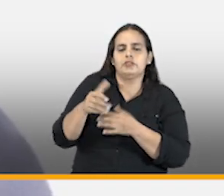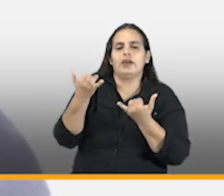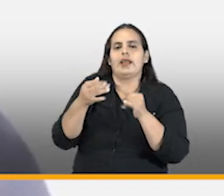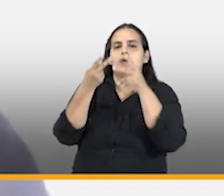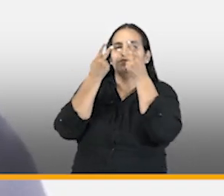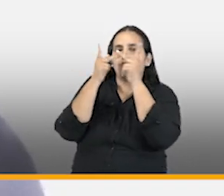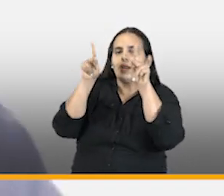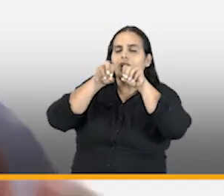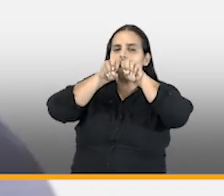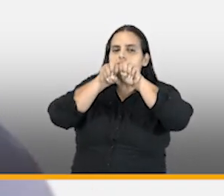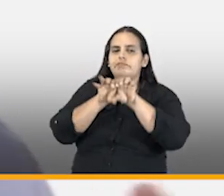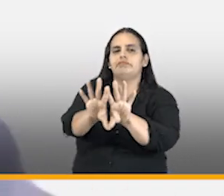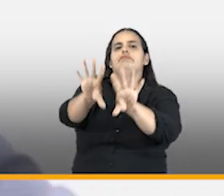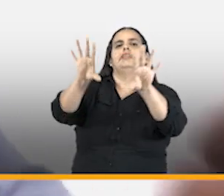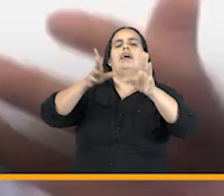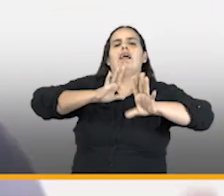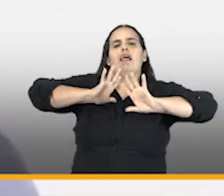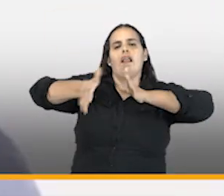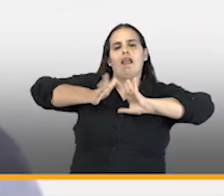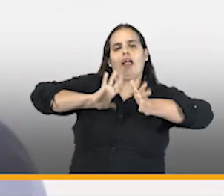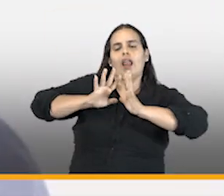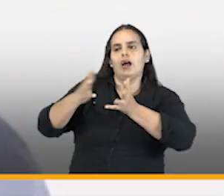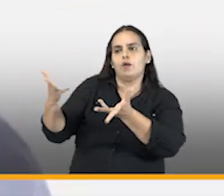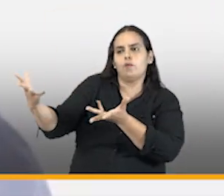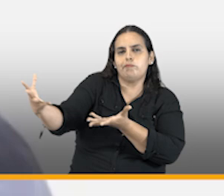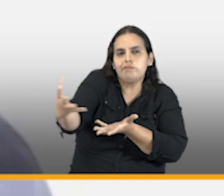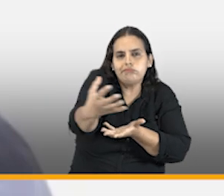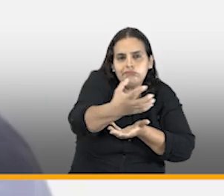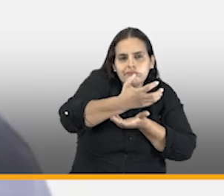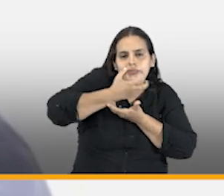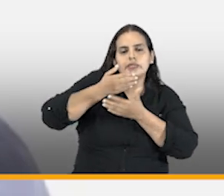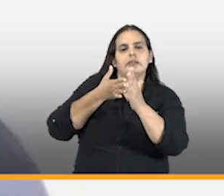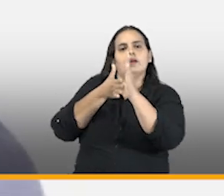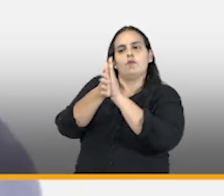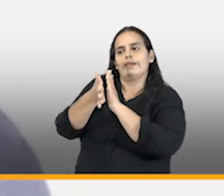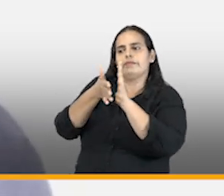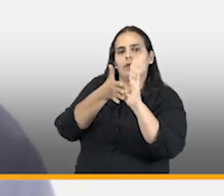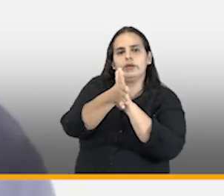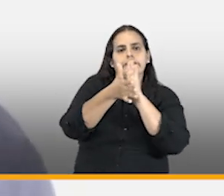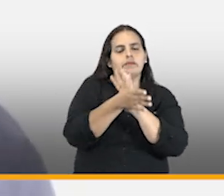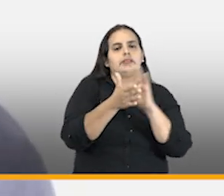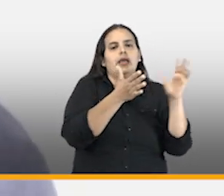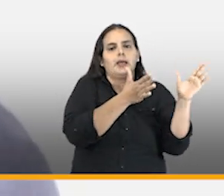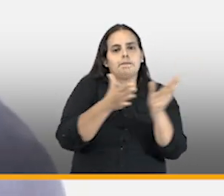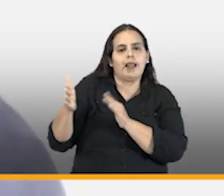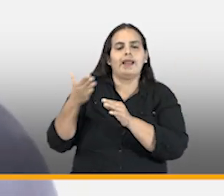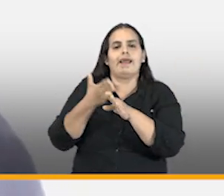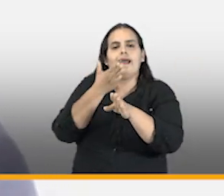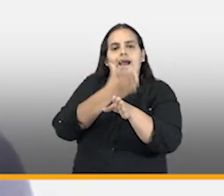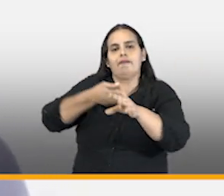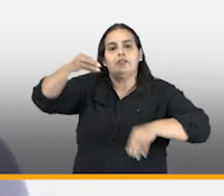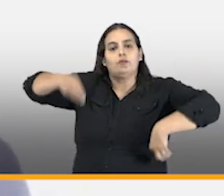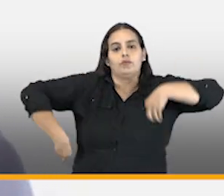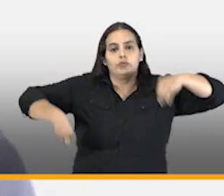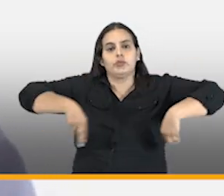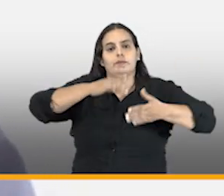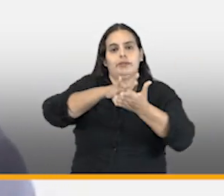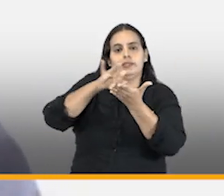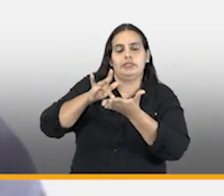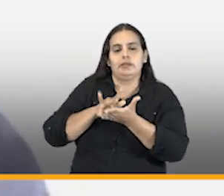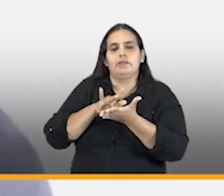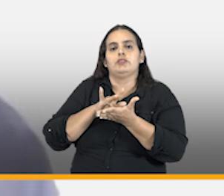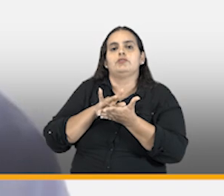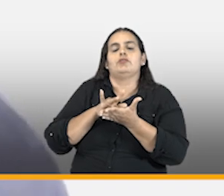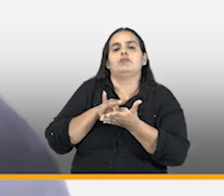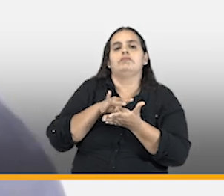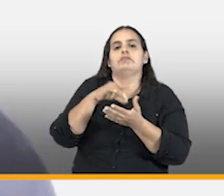publicación y discusión y recepción de información de comentarios sobre los planes anticorrupción y de participación ciudadana